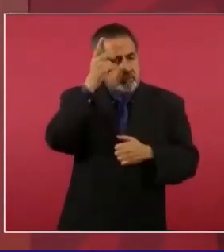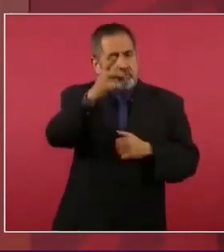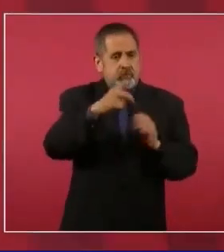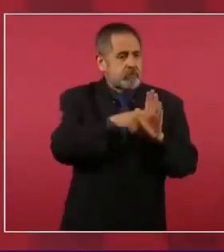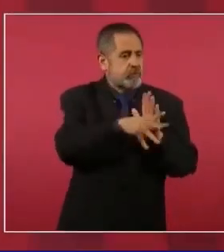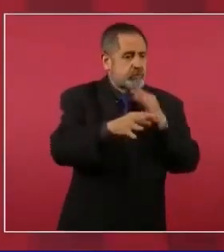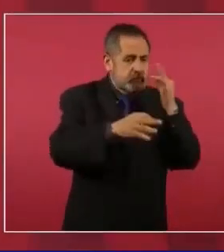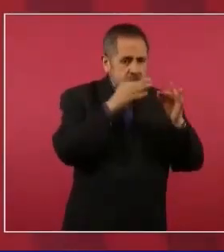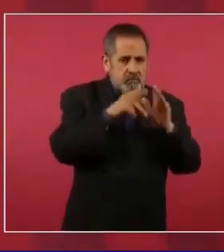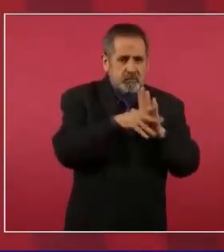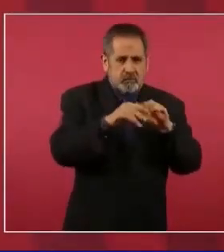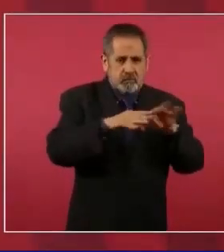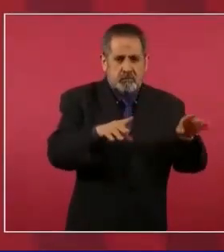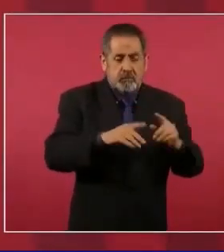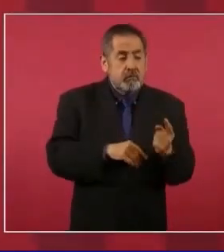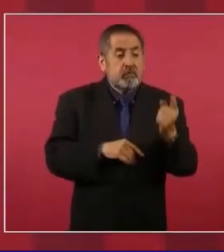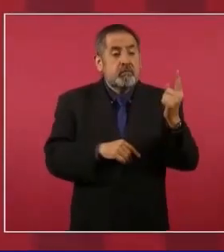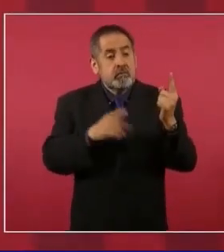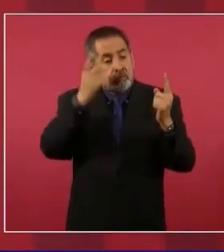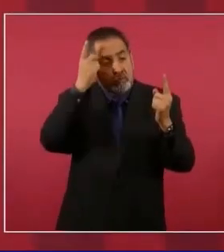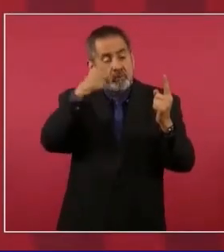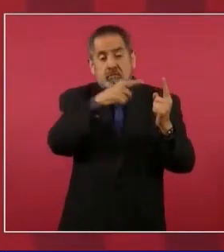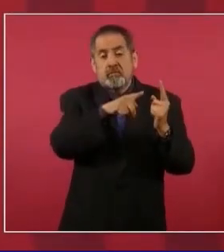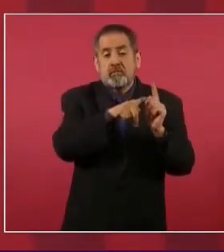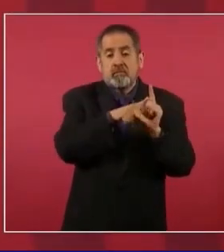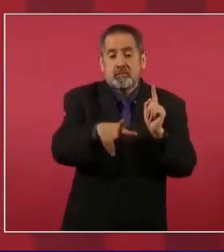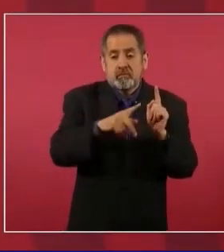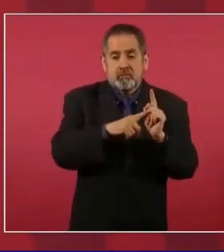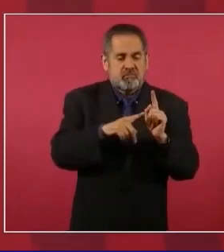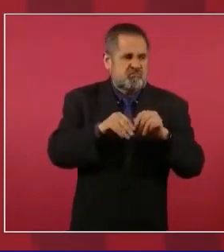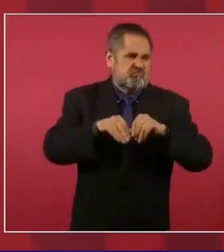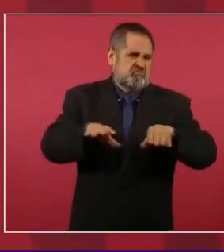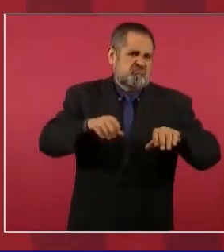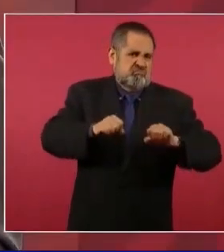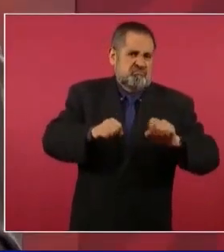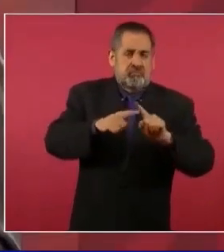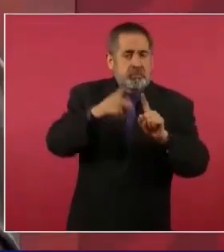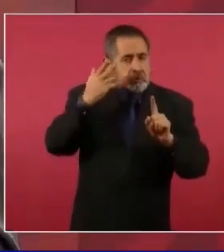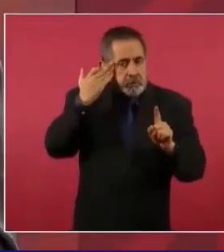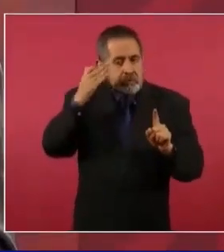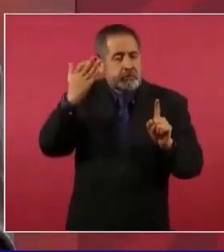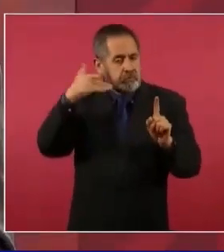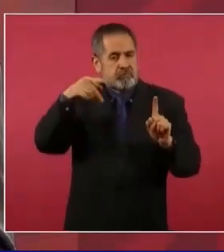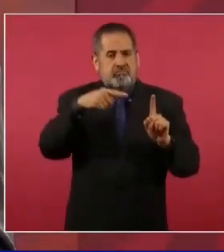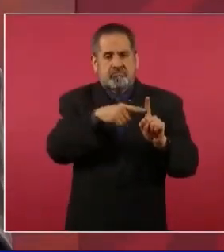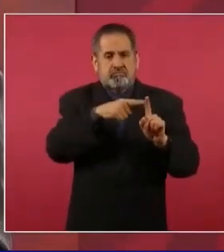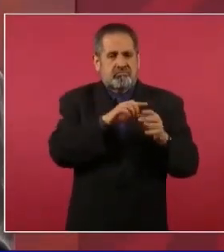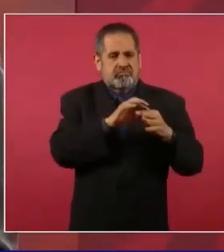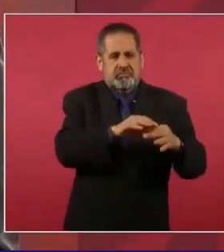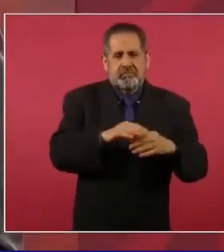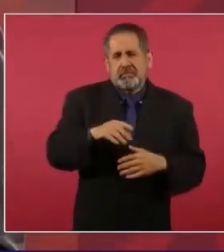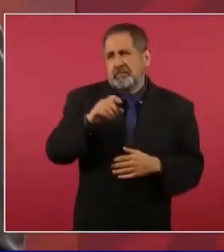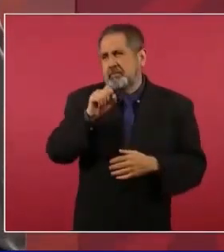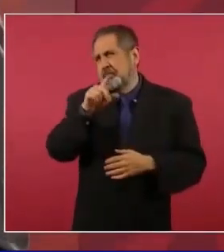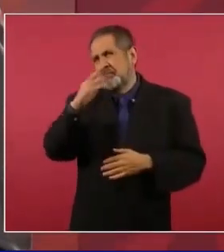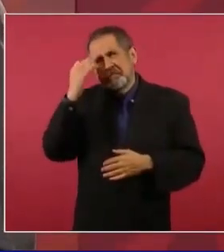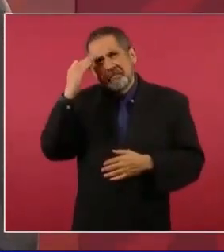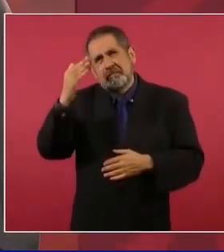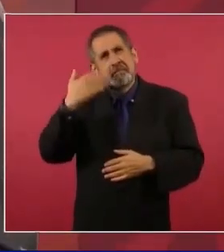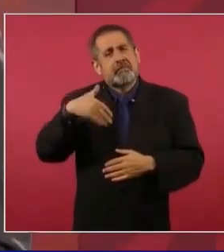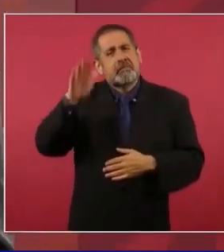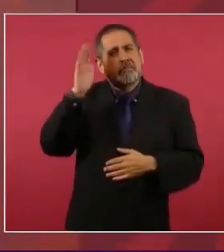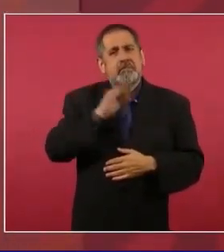periódicos, y sobre todo con un dueño de un periódico muy influyente en ese entonces. Estoy hablando allá